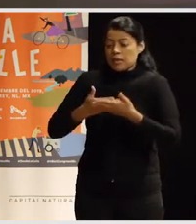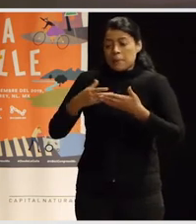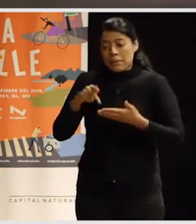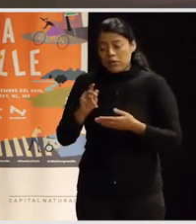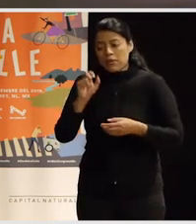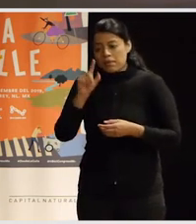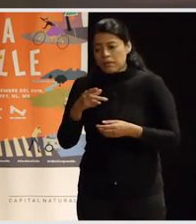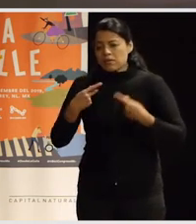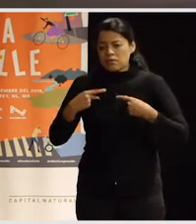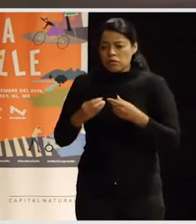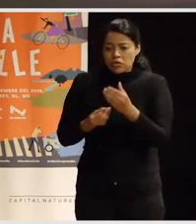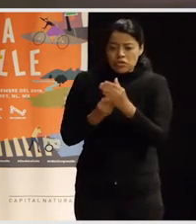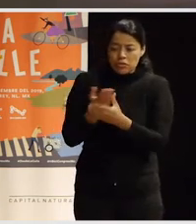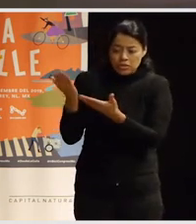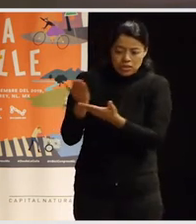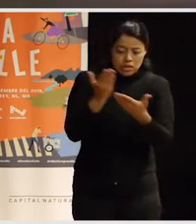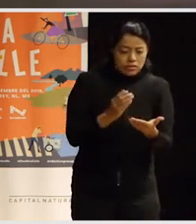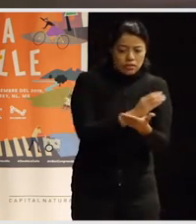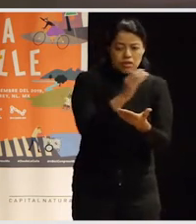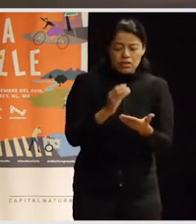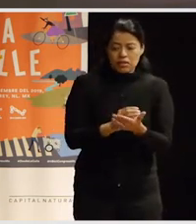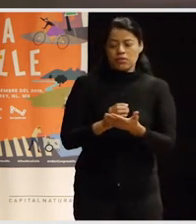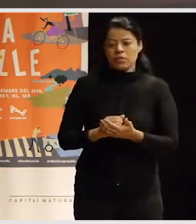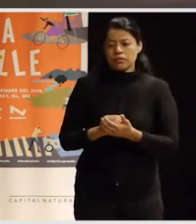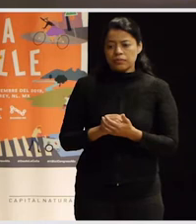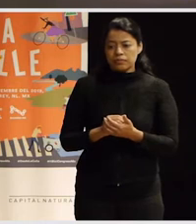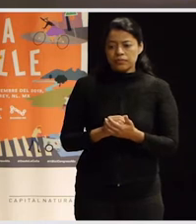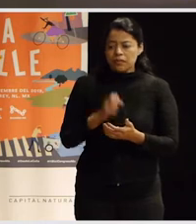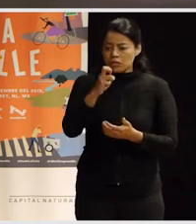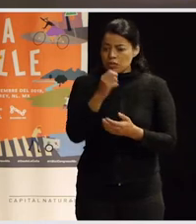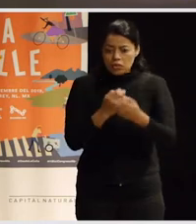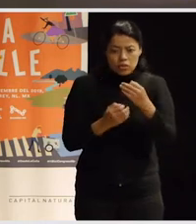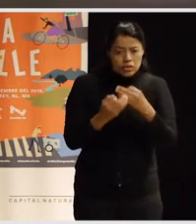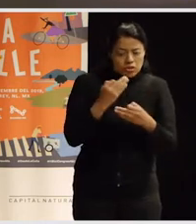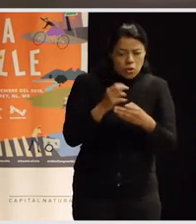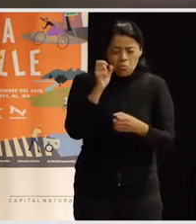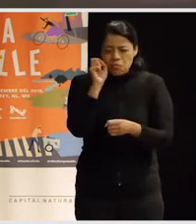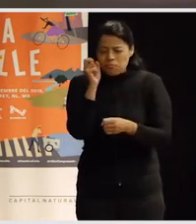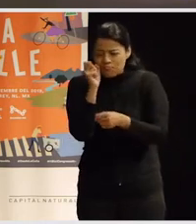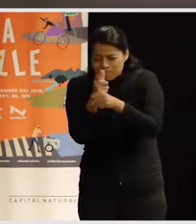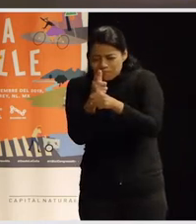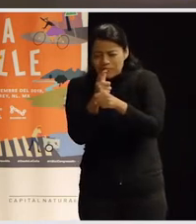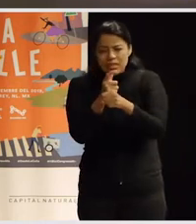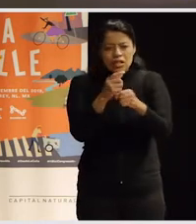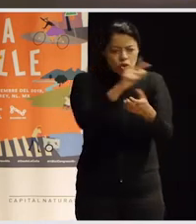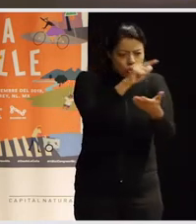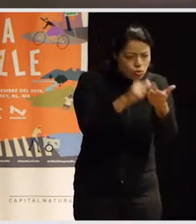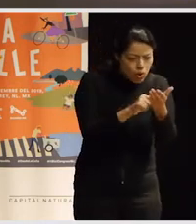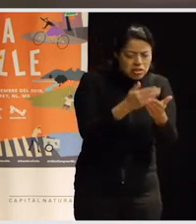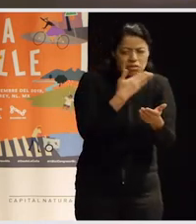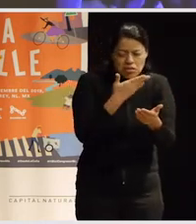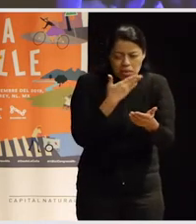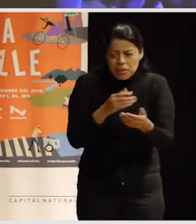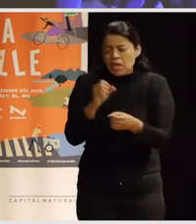transita, cómo se le presenta a una ciudad a alguien que acaba de llegar, ¿no? Y con todo eso identificábamos lugares positivos y negativos y generábamos